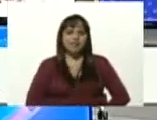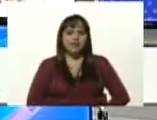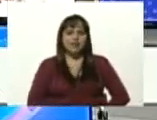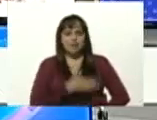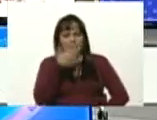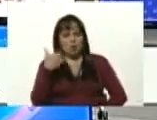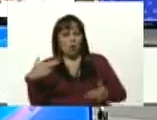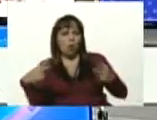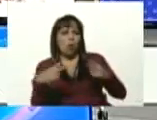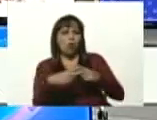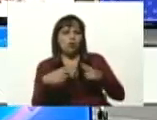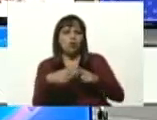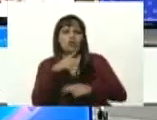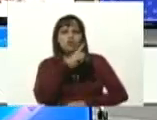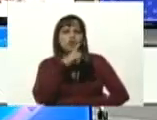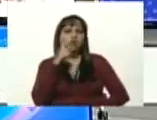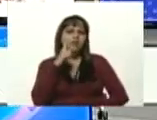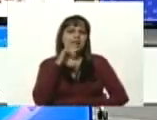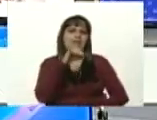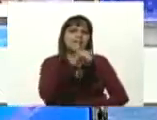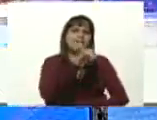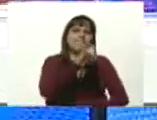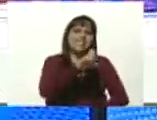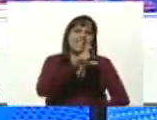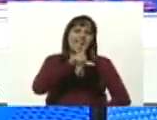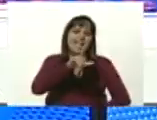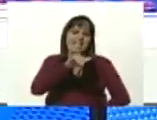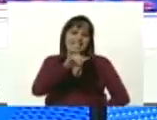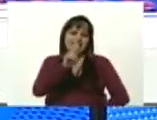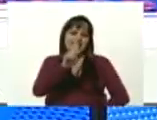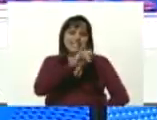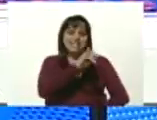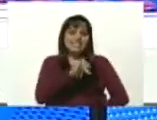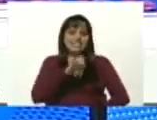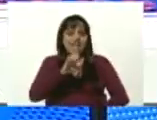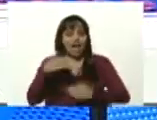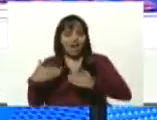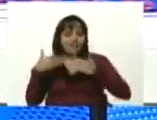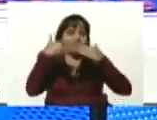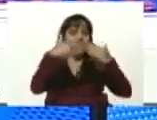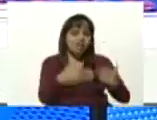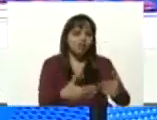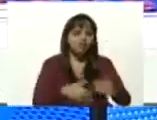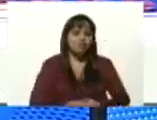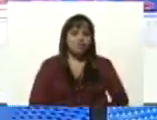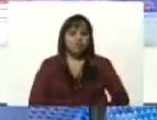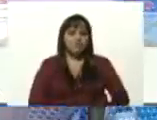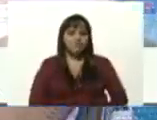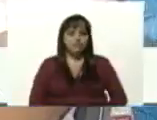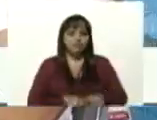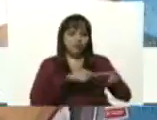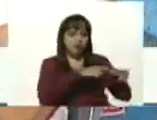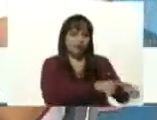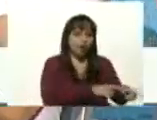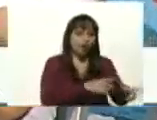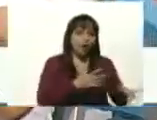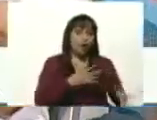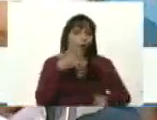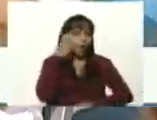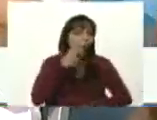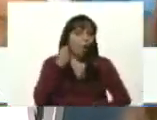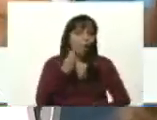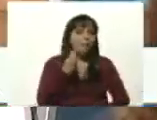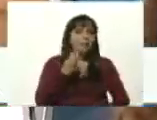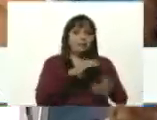como Yelitze la Avanzadora. Damos un aplauso a este joven líder, a esta mujer